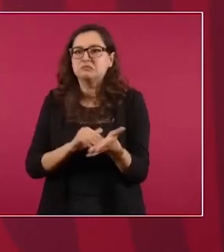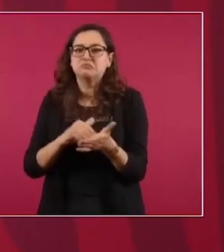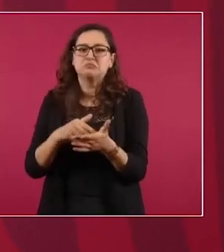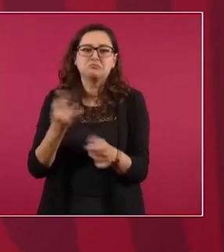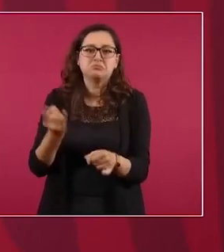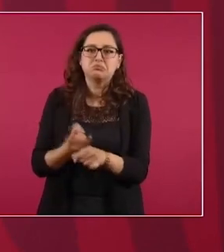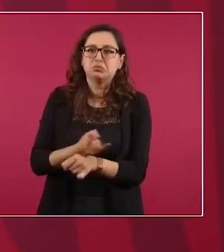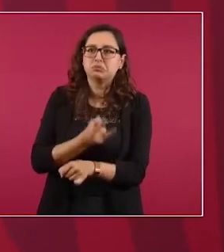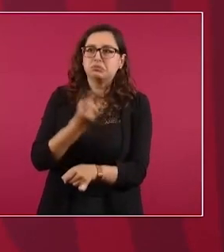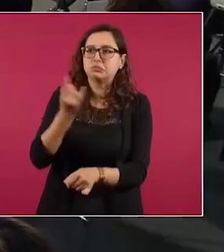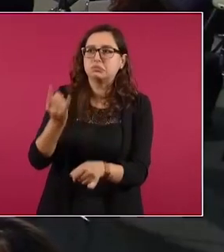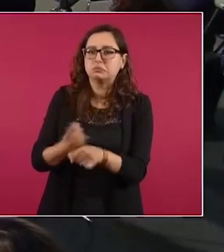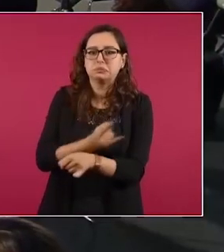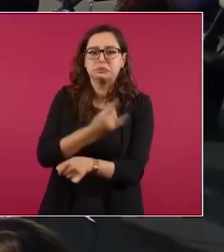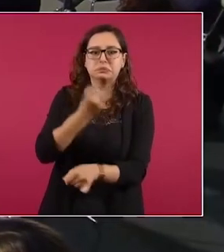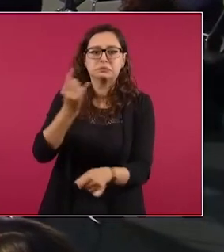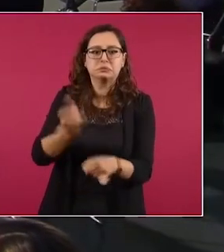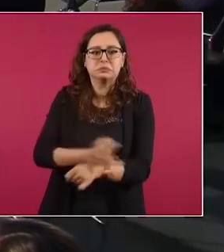Nada les sale.